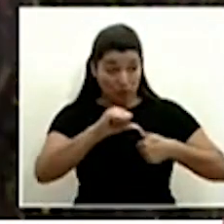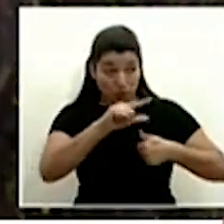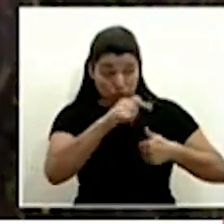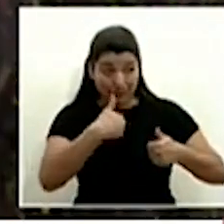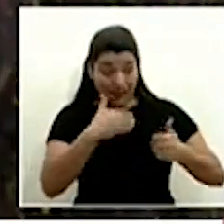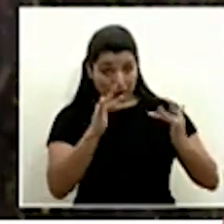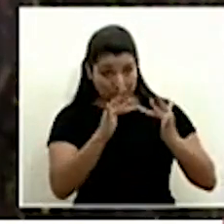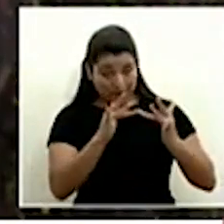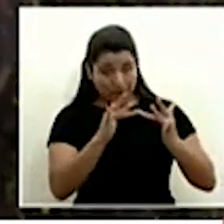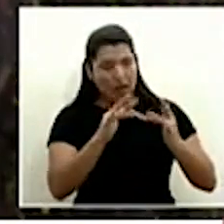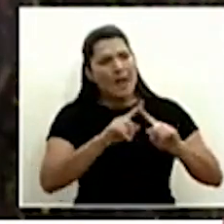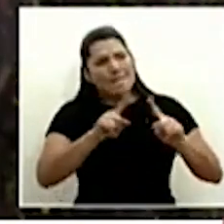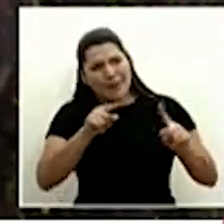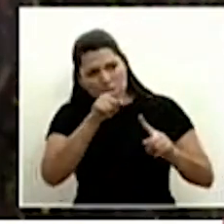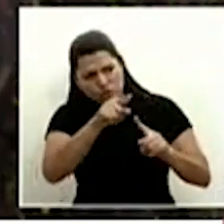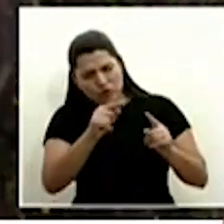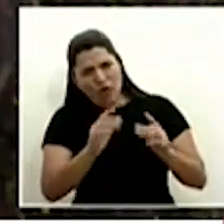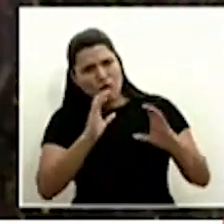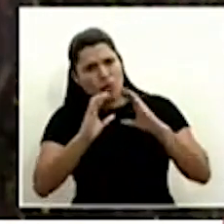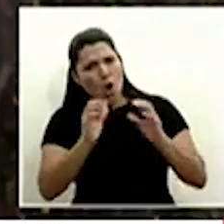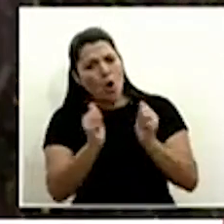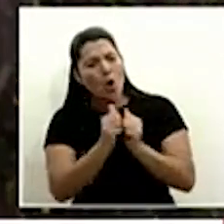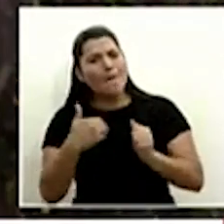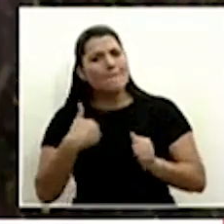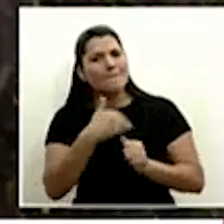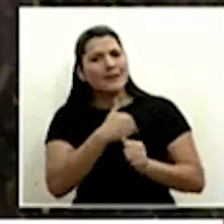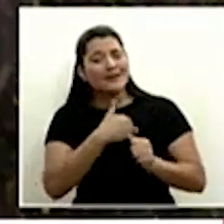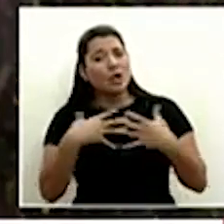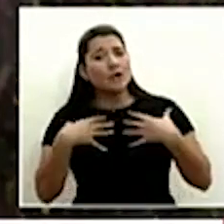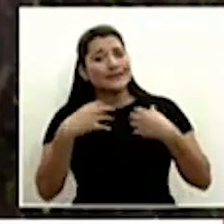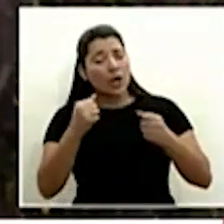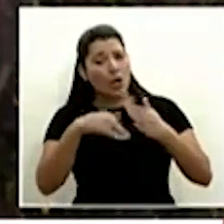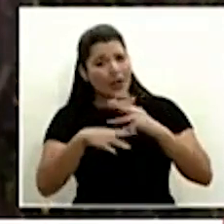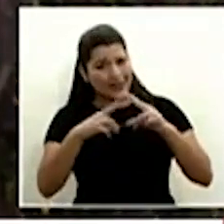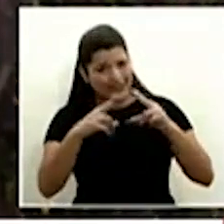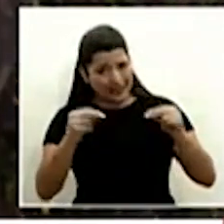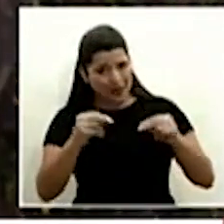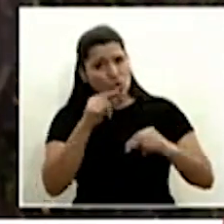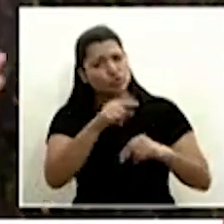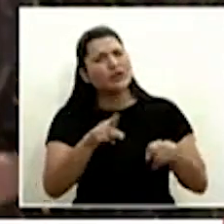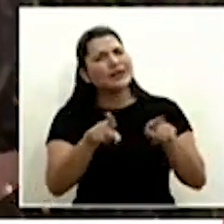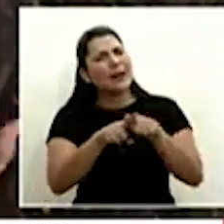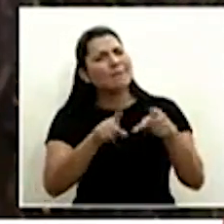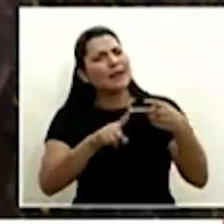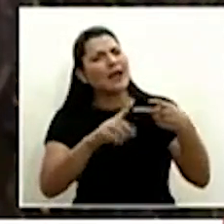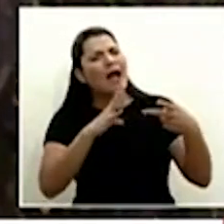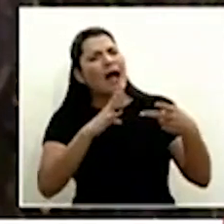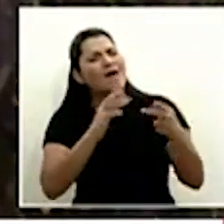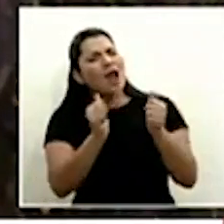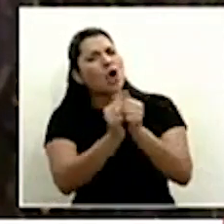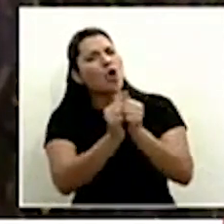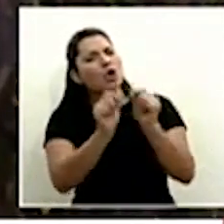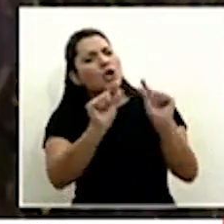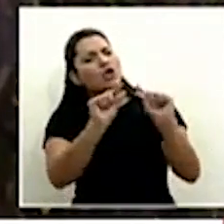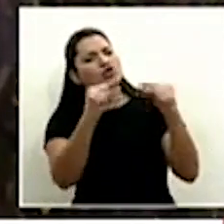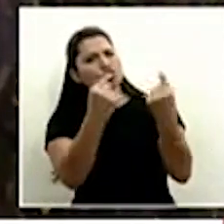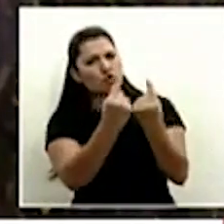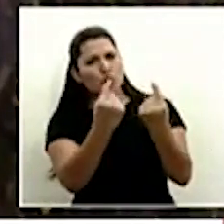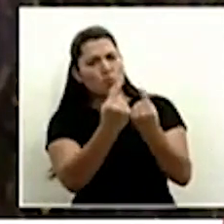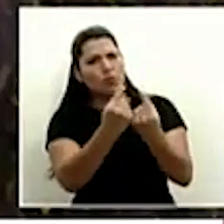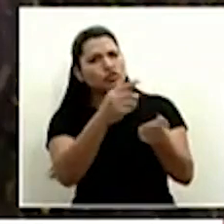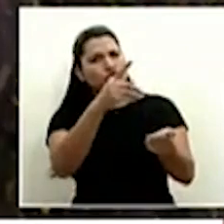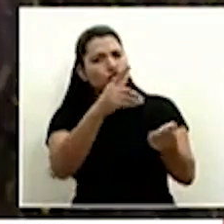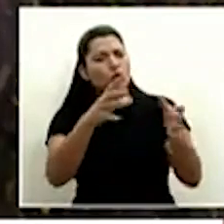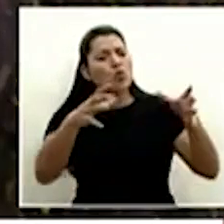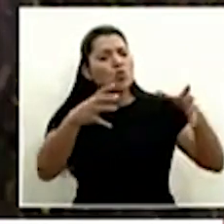Daniel Salas con el Ministerio de Salud de Nicaragua y si también tiene conversación con el otro grupo de médicos unidos de Nicaragua que manejan